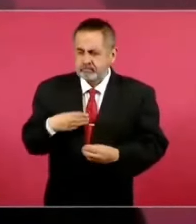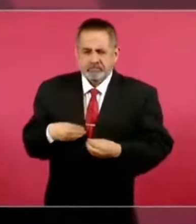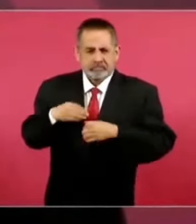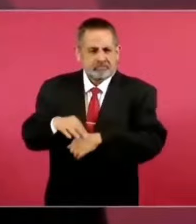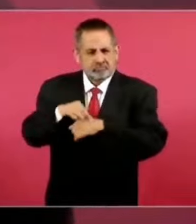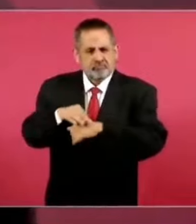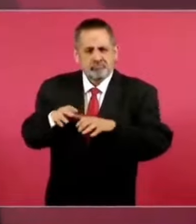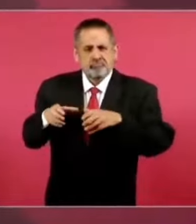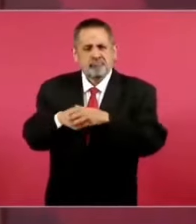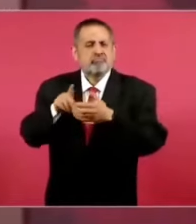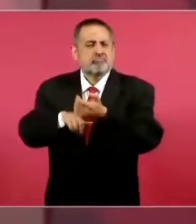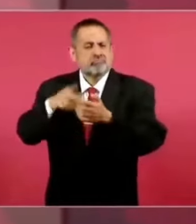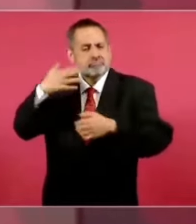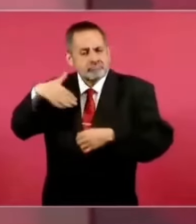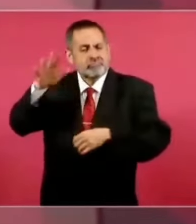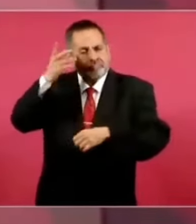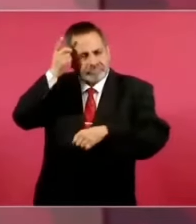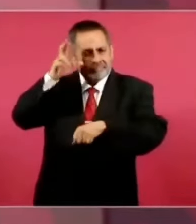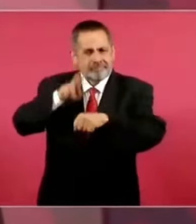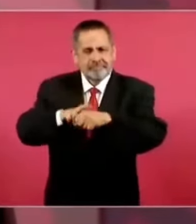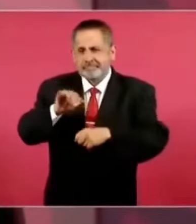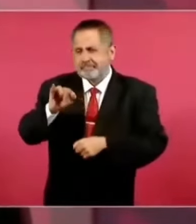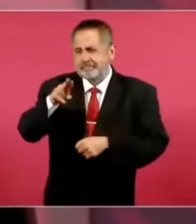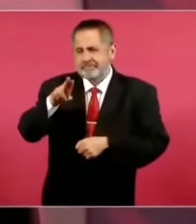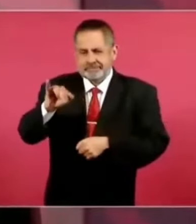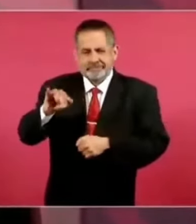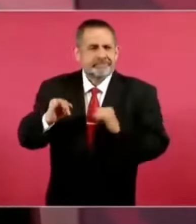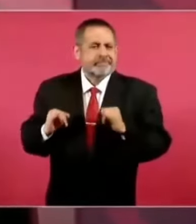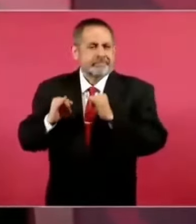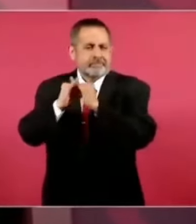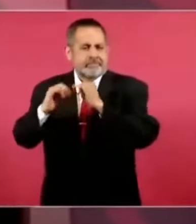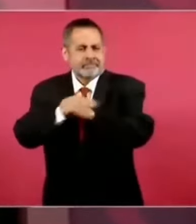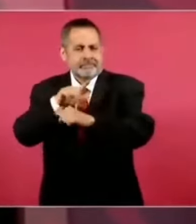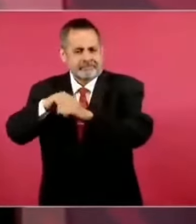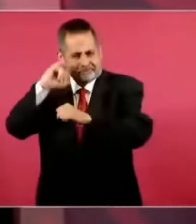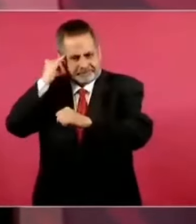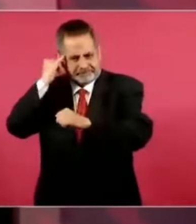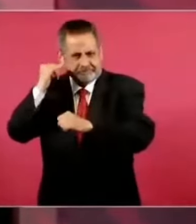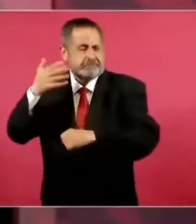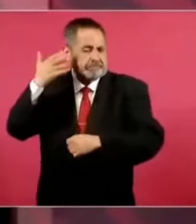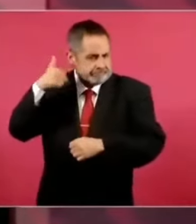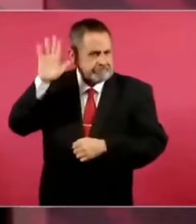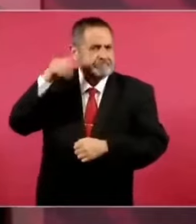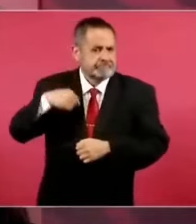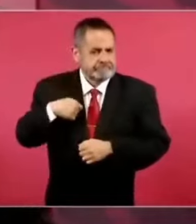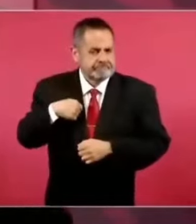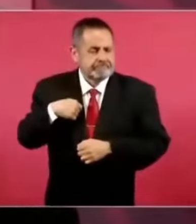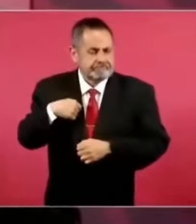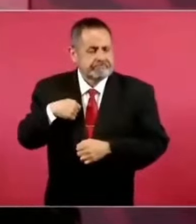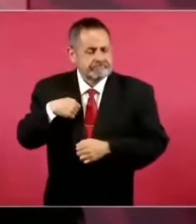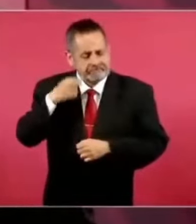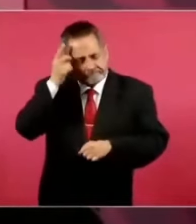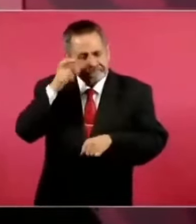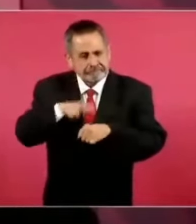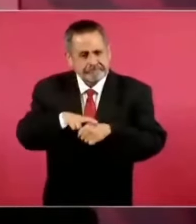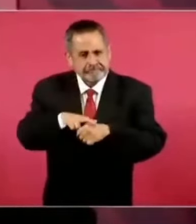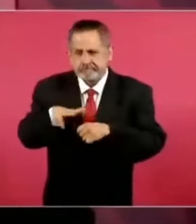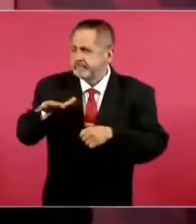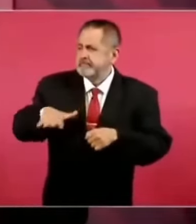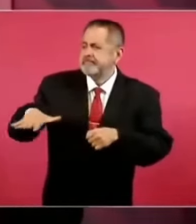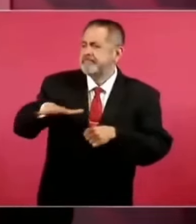cuando fui director del INI, en la zona